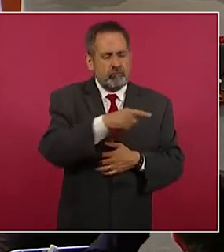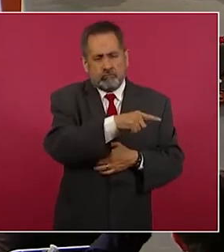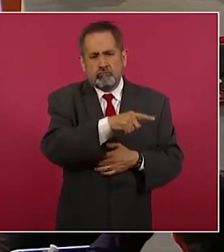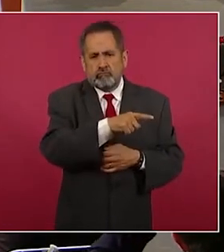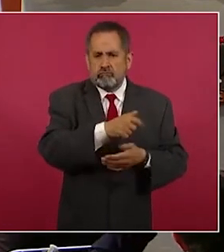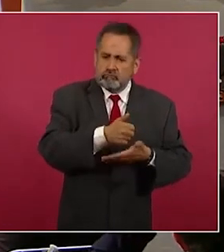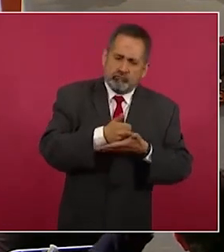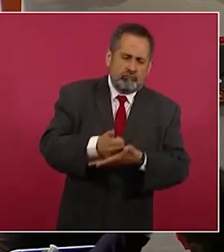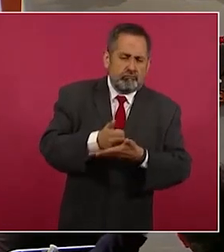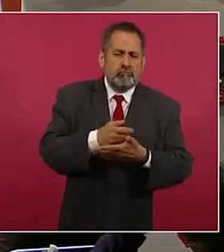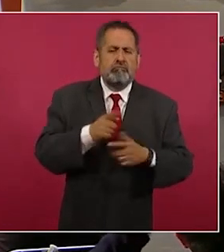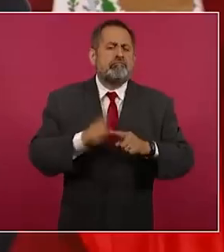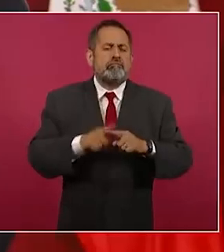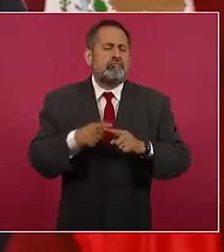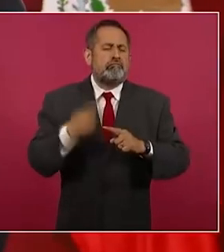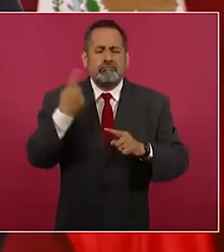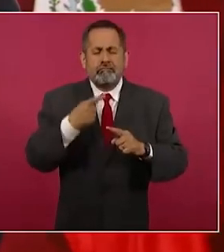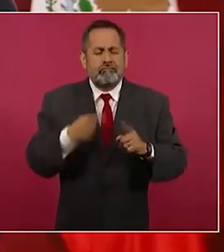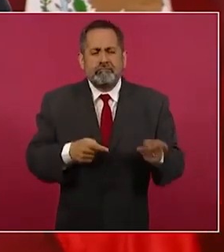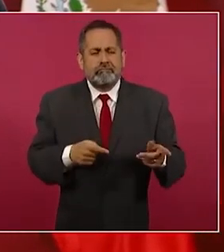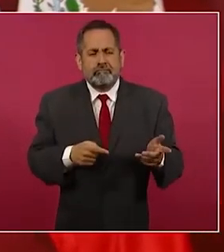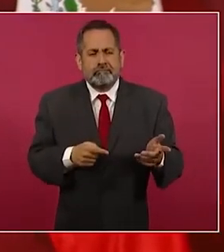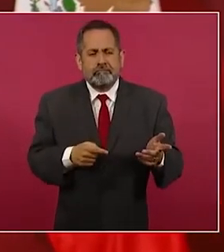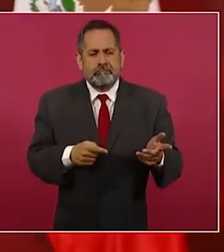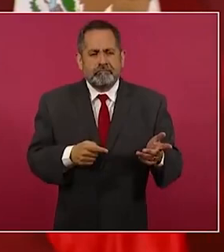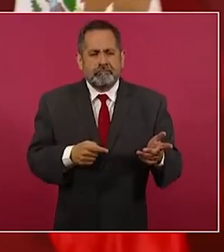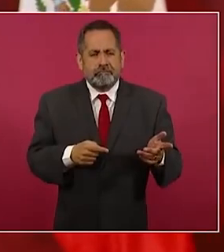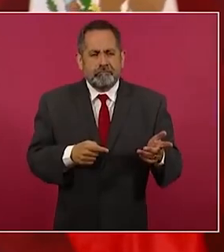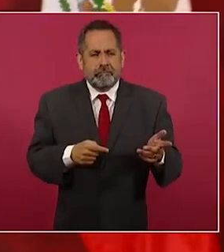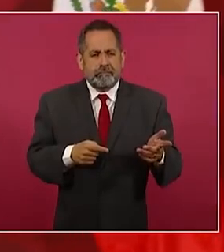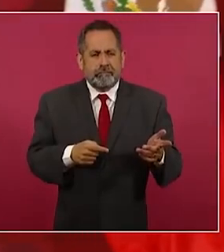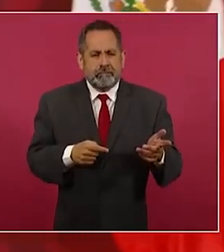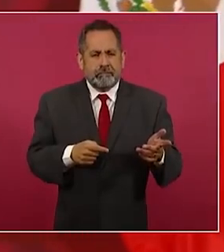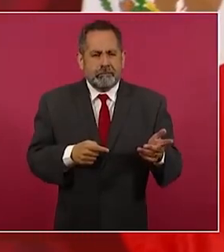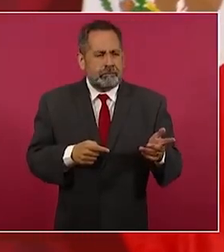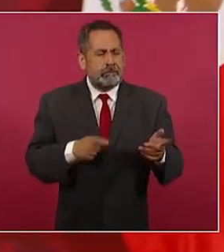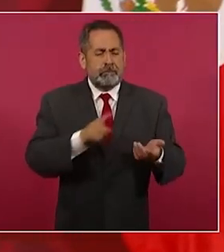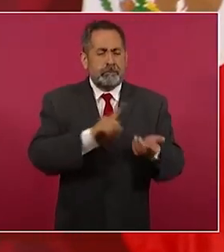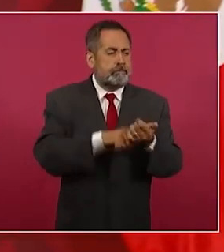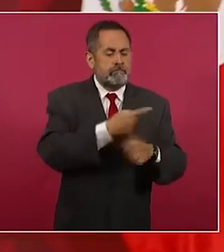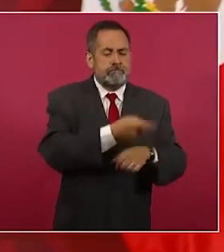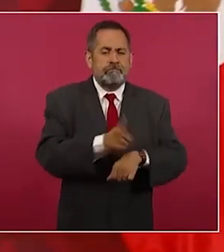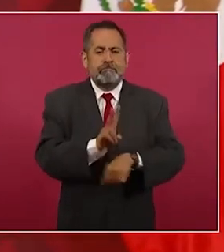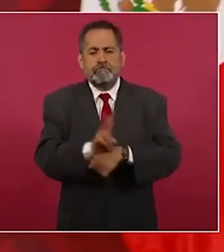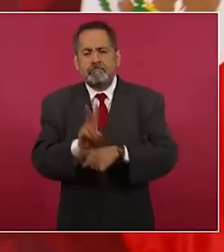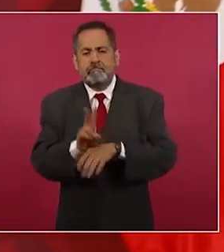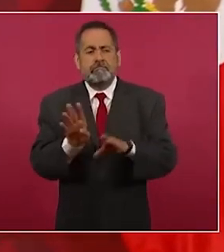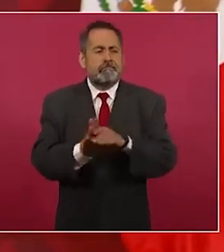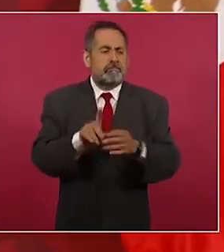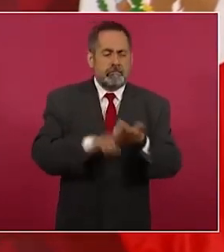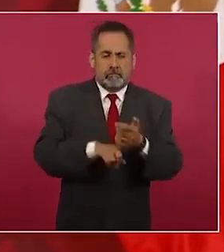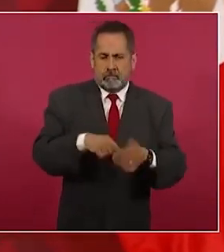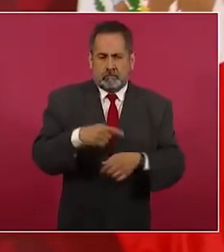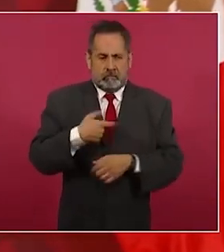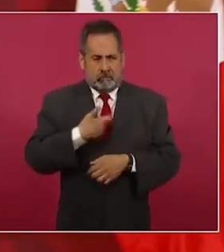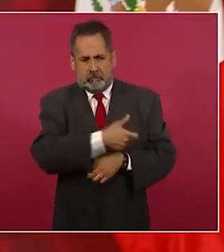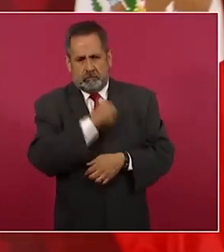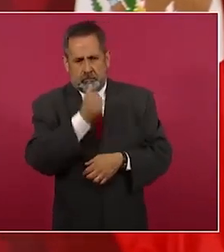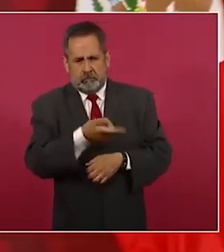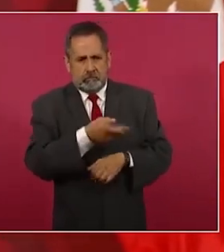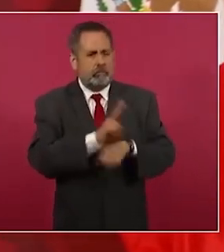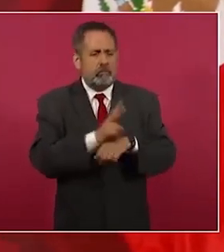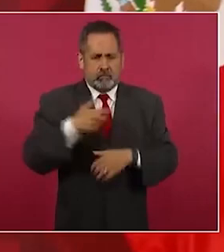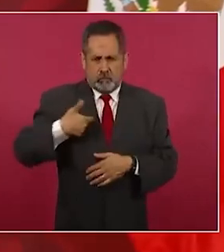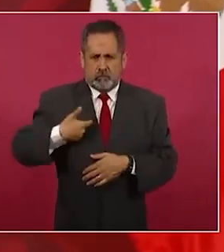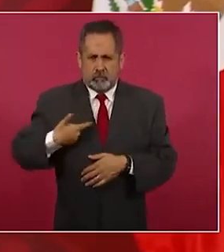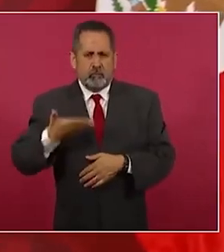como supervisor honorario, porque yo